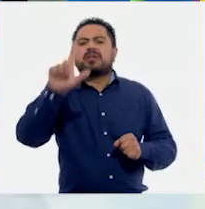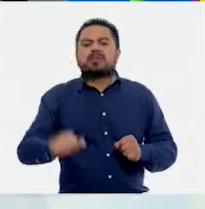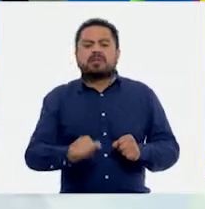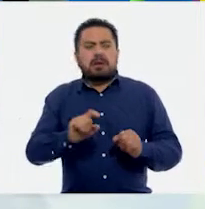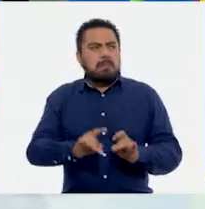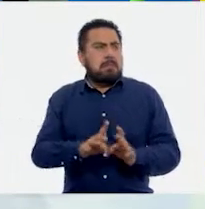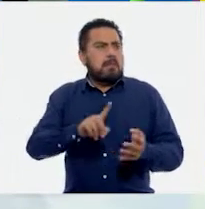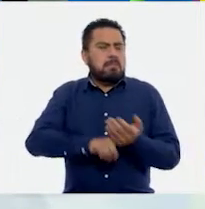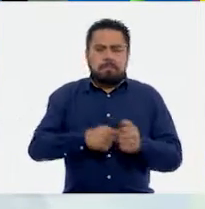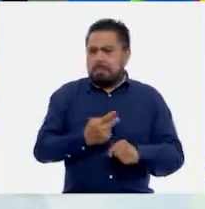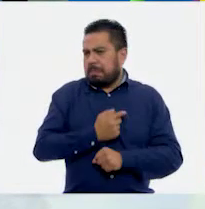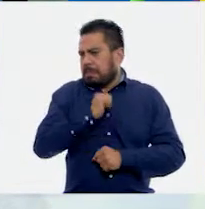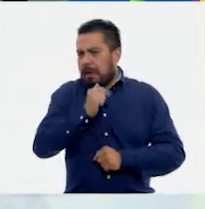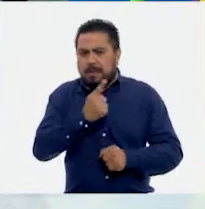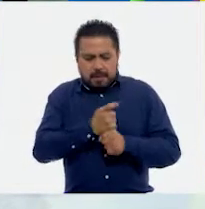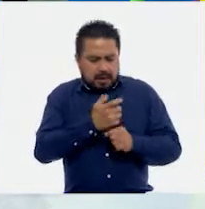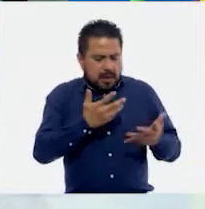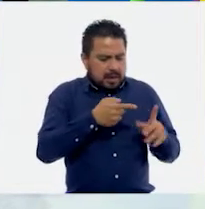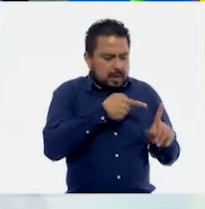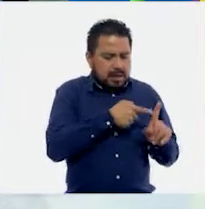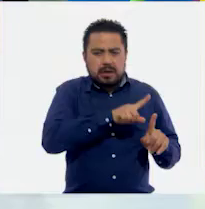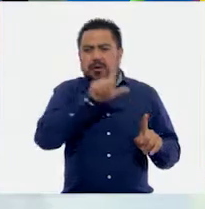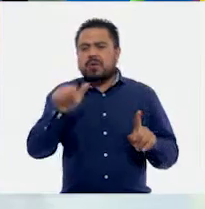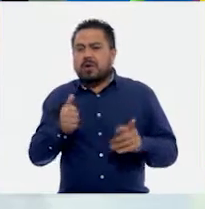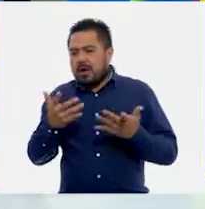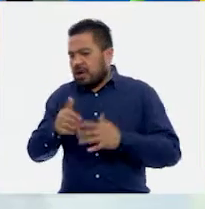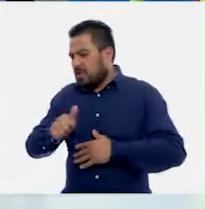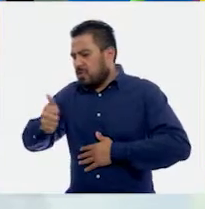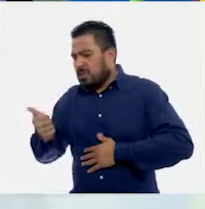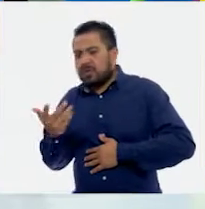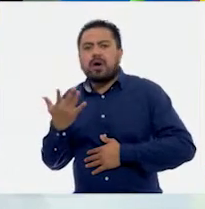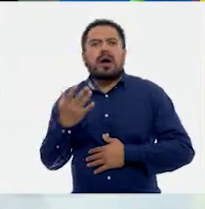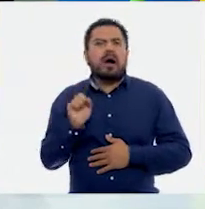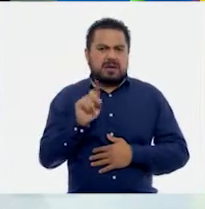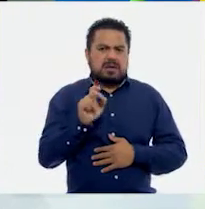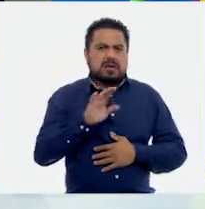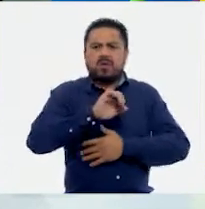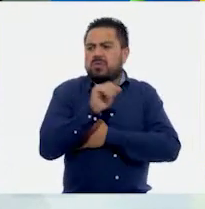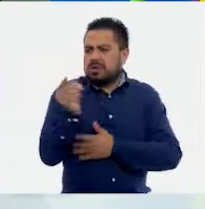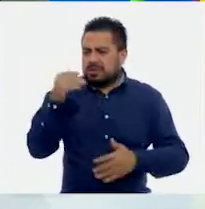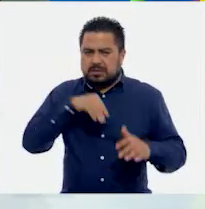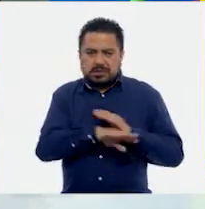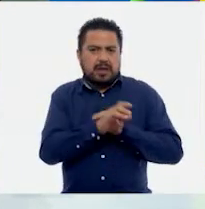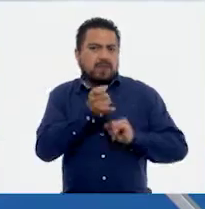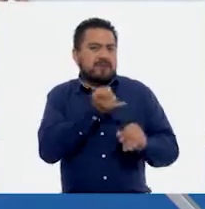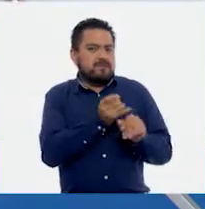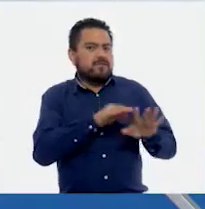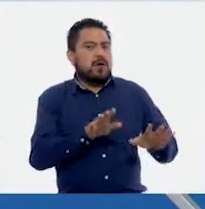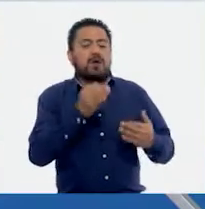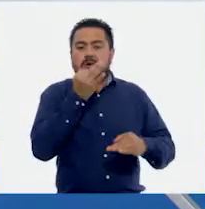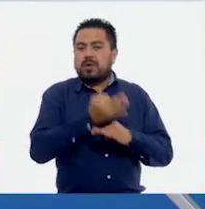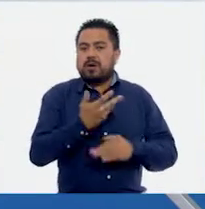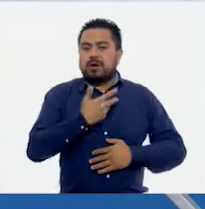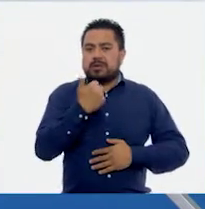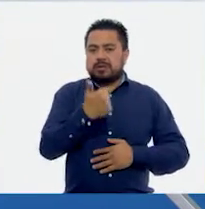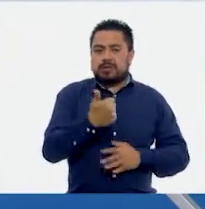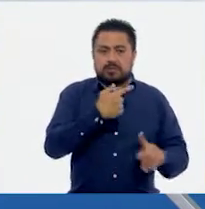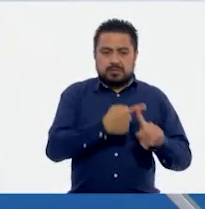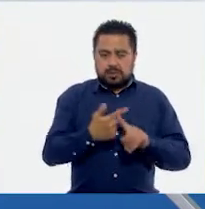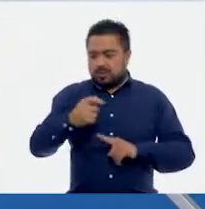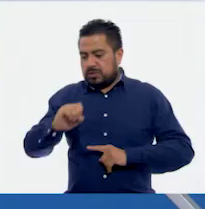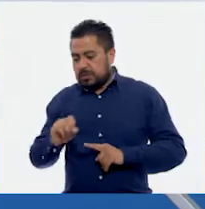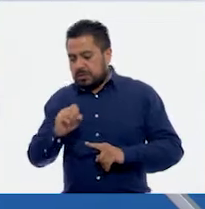no pasa nada si primero hacemos una y luego la otra. ¡Oh! Entonces, vamos a guardar este dato. Tenemos 6 por 0,